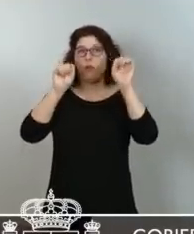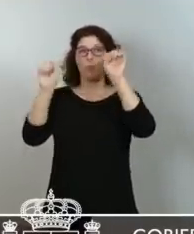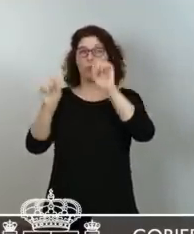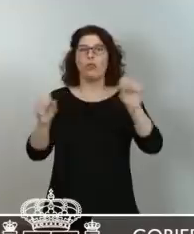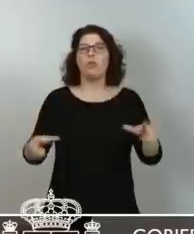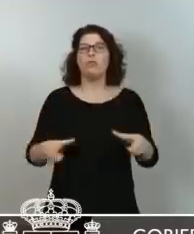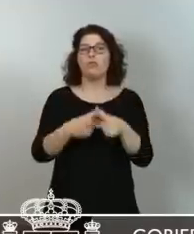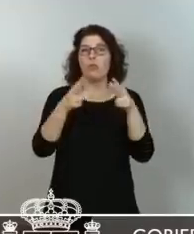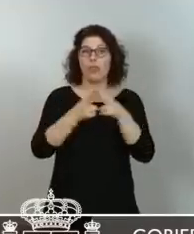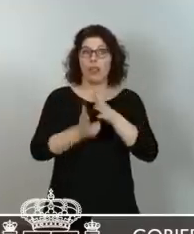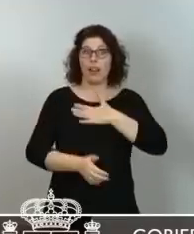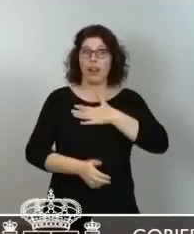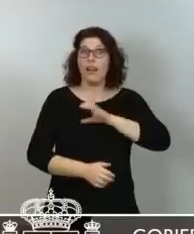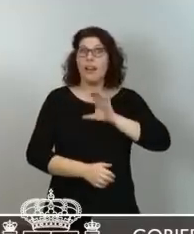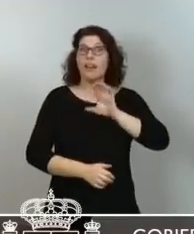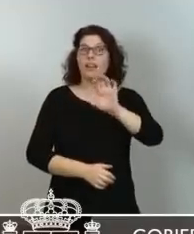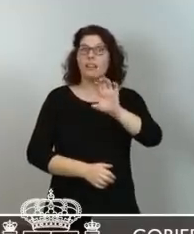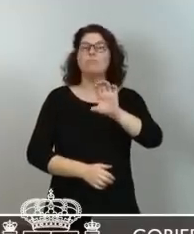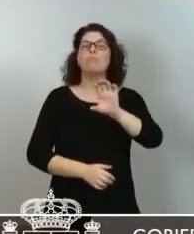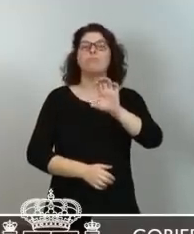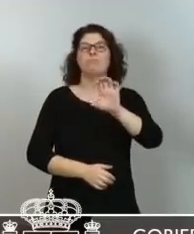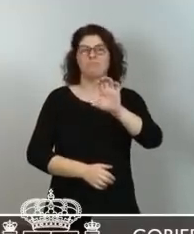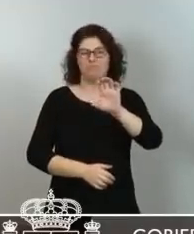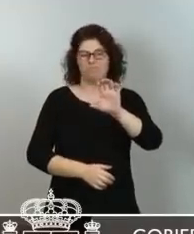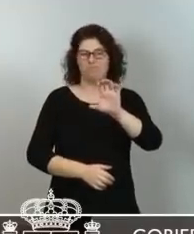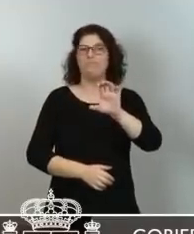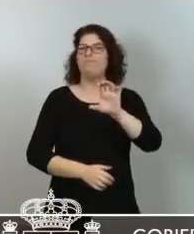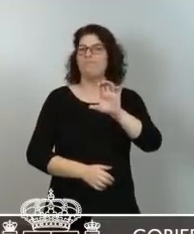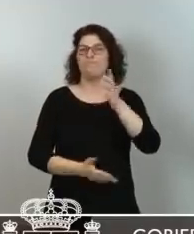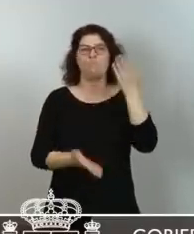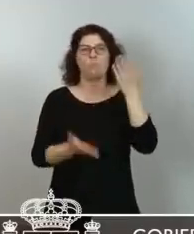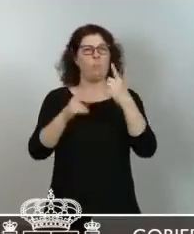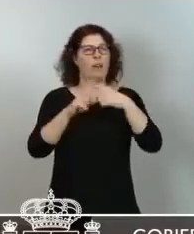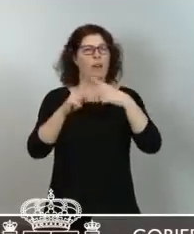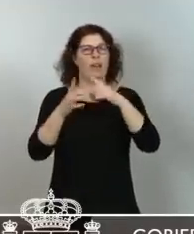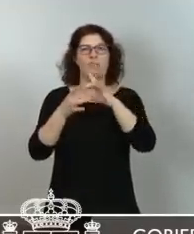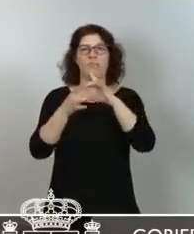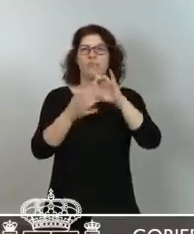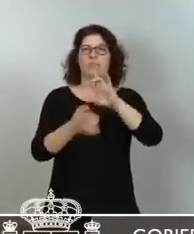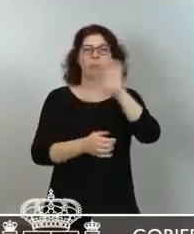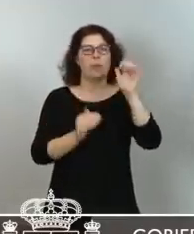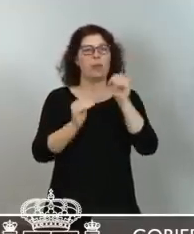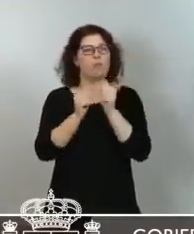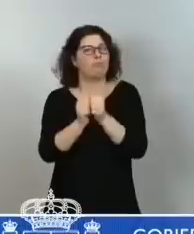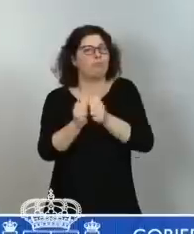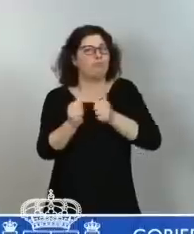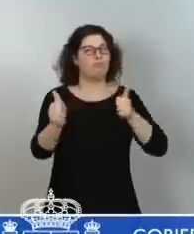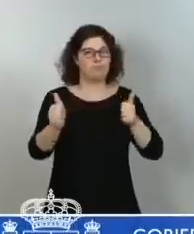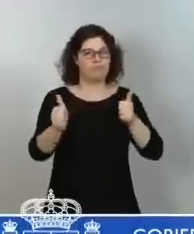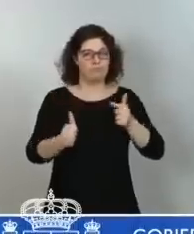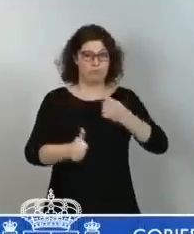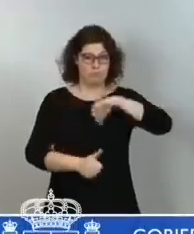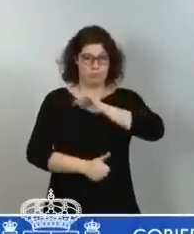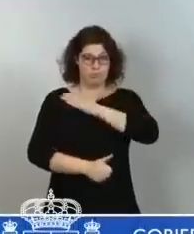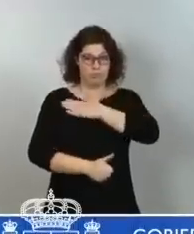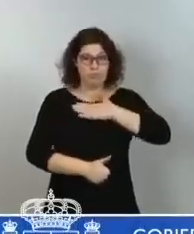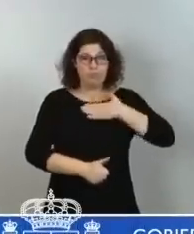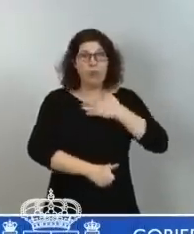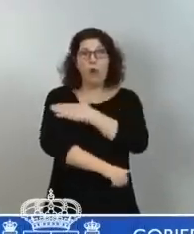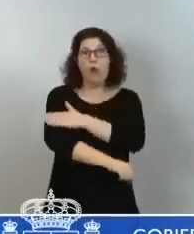está todavía muy lejos de la media europea. Es voluntad de este Gobierno recortar esta desventaja